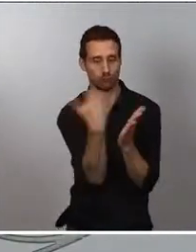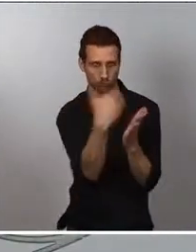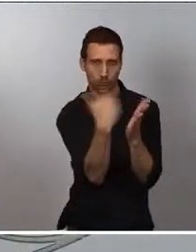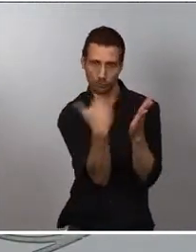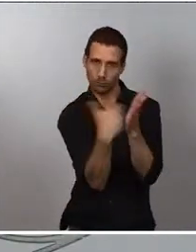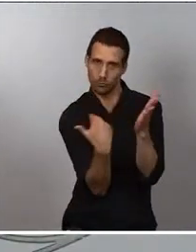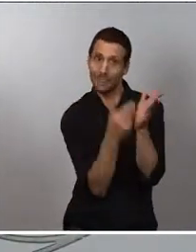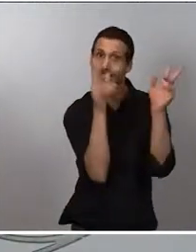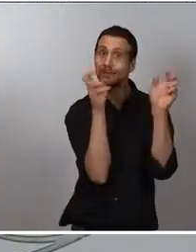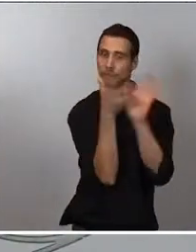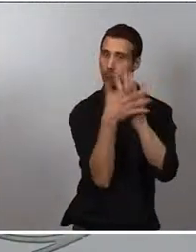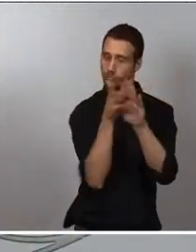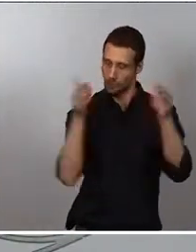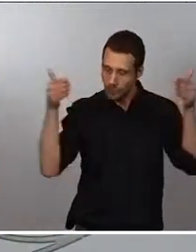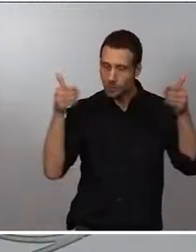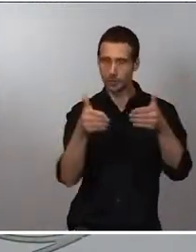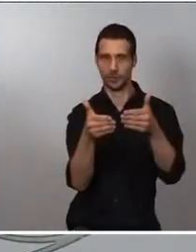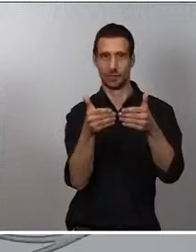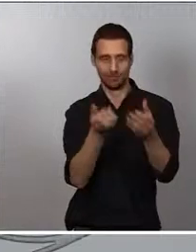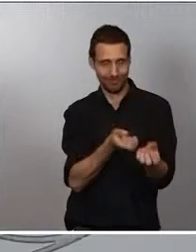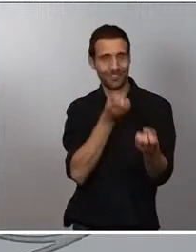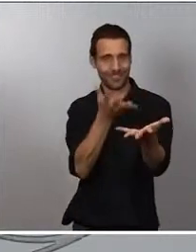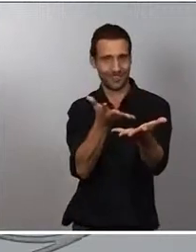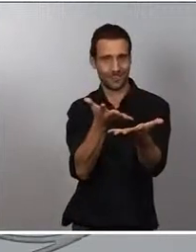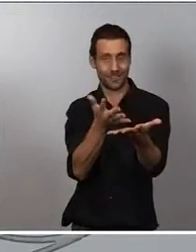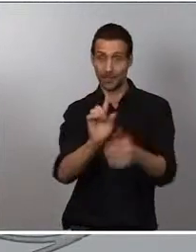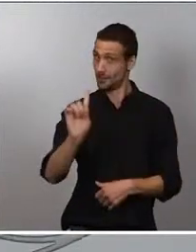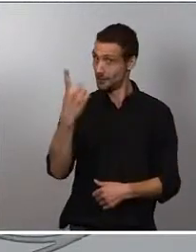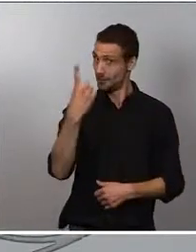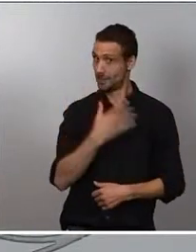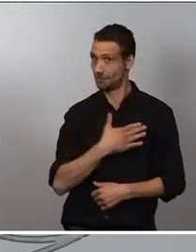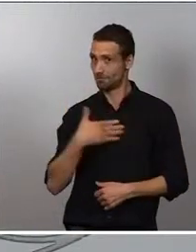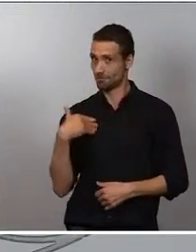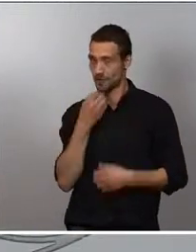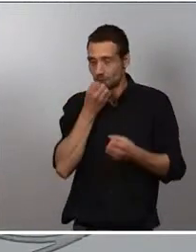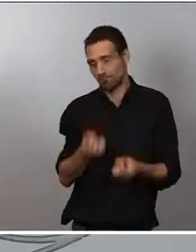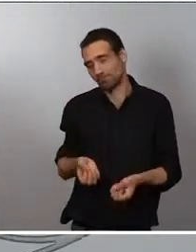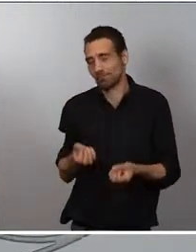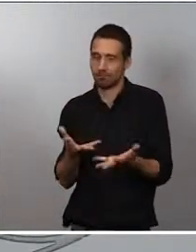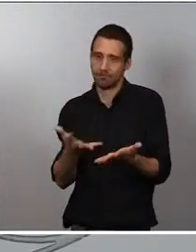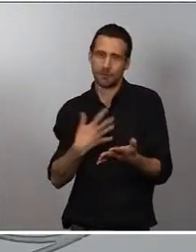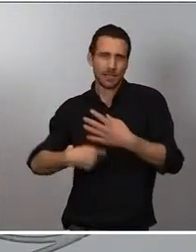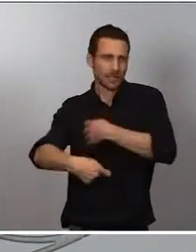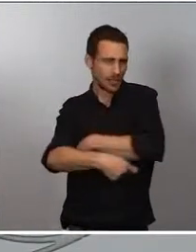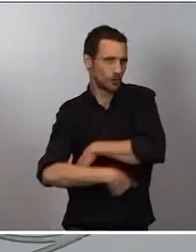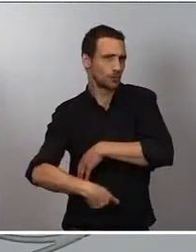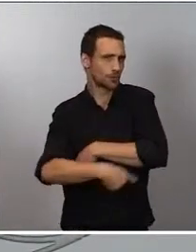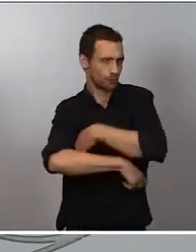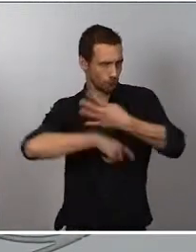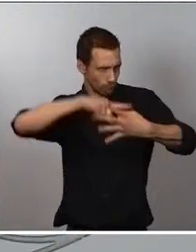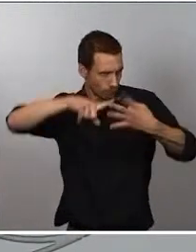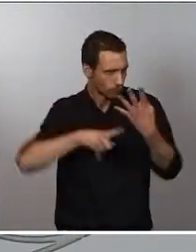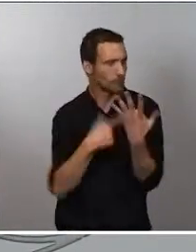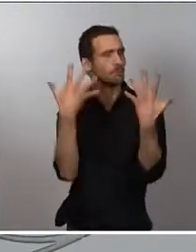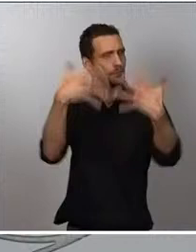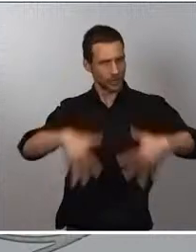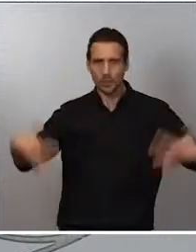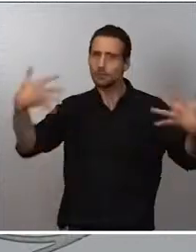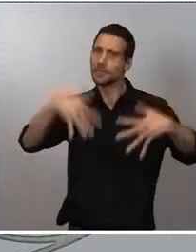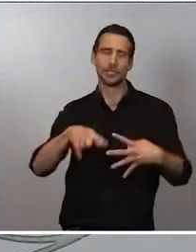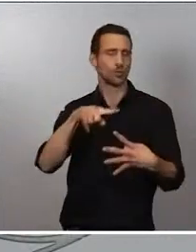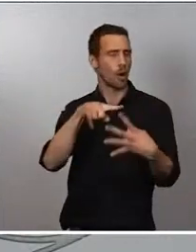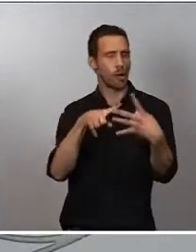compartir con todos ustedes que durante todo este mes de agosto seguiremos reuniéndonos cada miércoles para seguir compartiendo